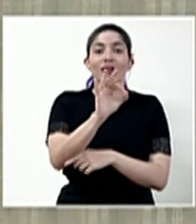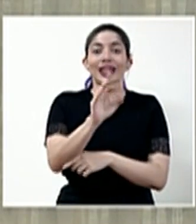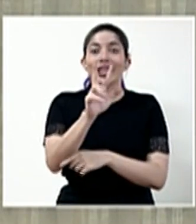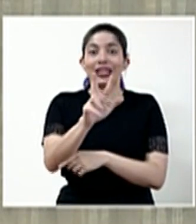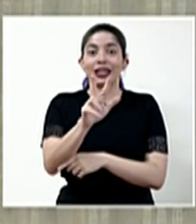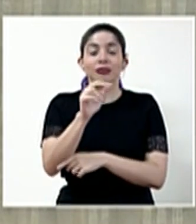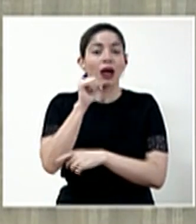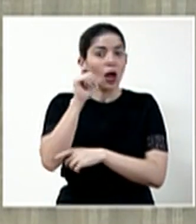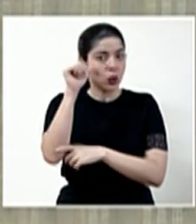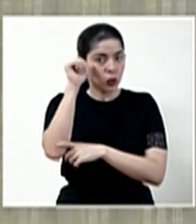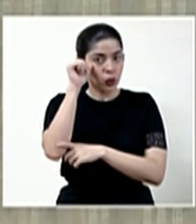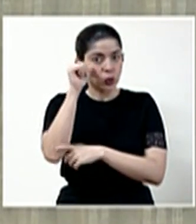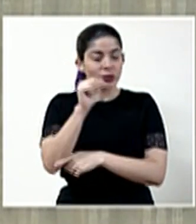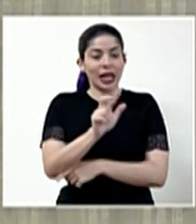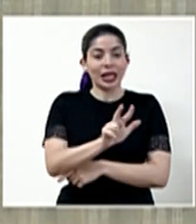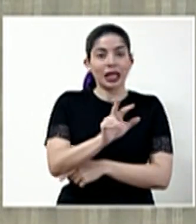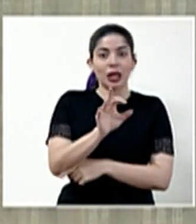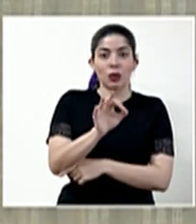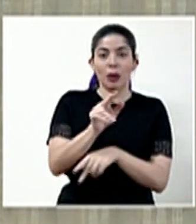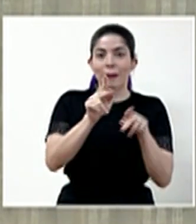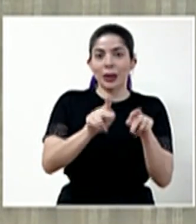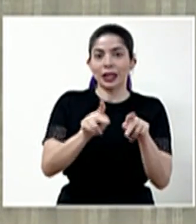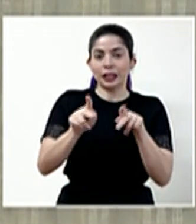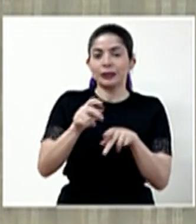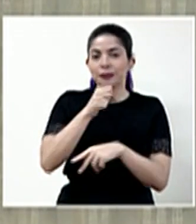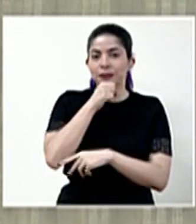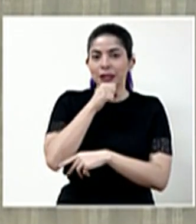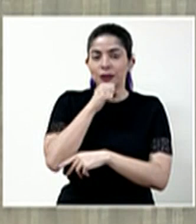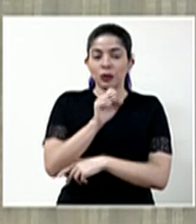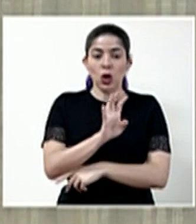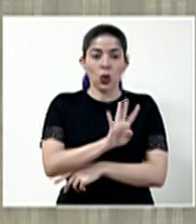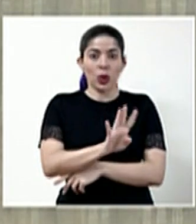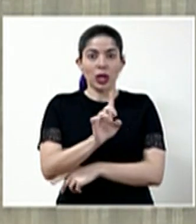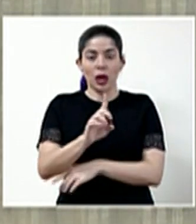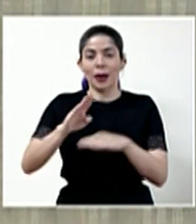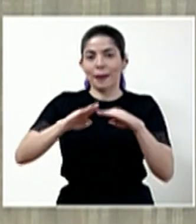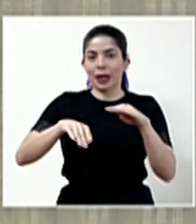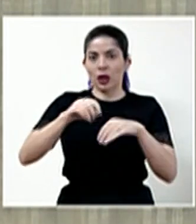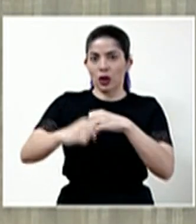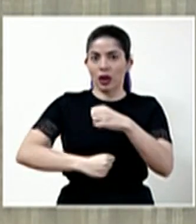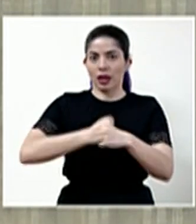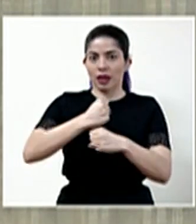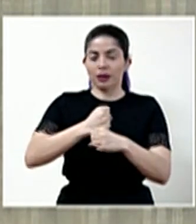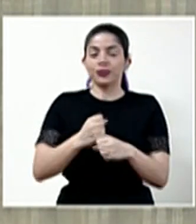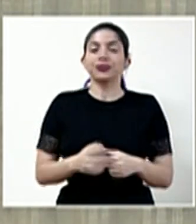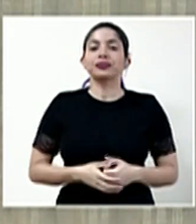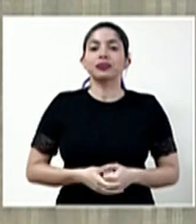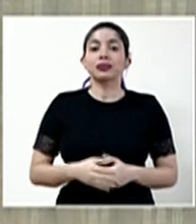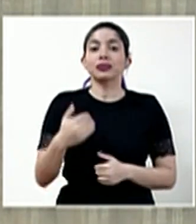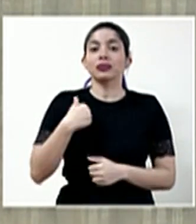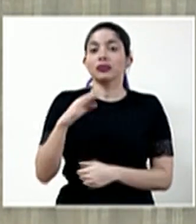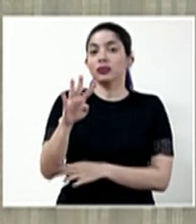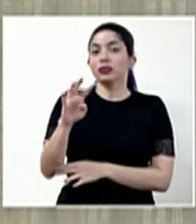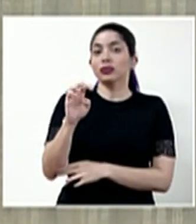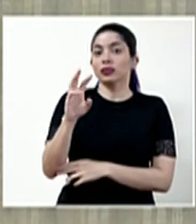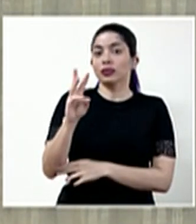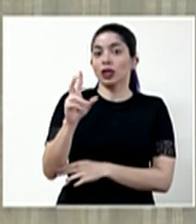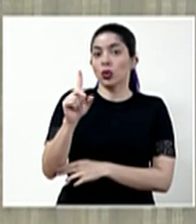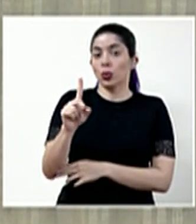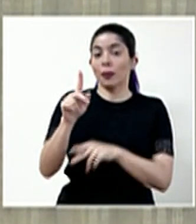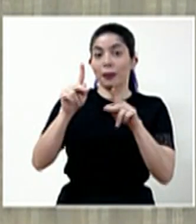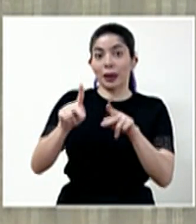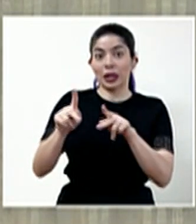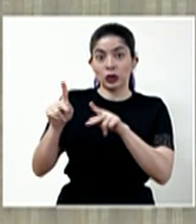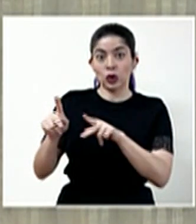adultos, 39 personas mayores y 41 menores de edad. Tenemos 461